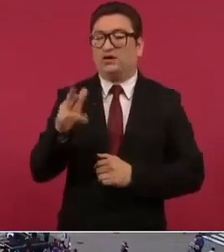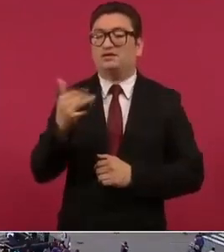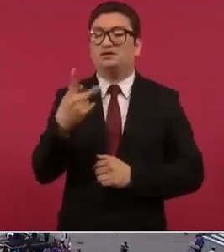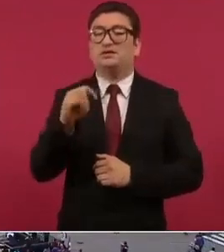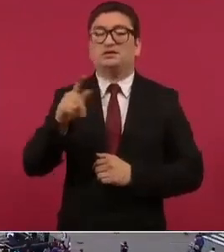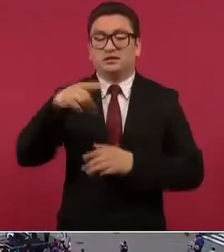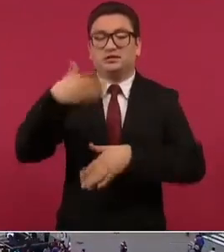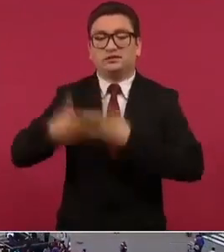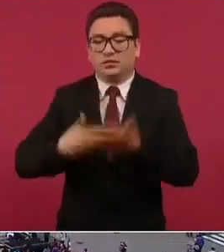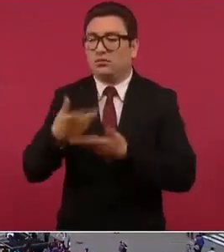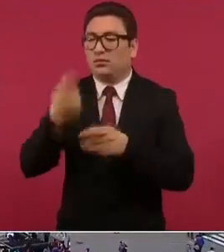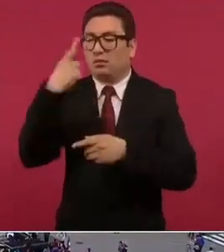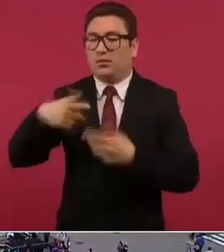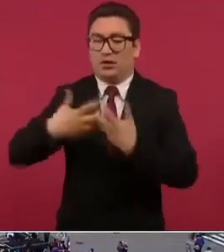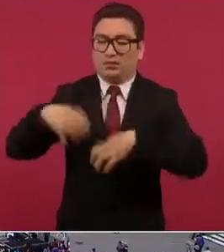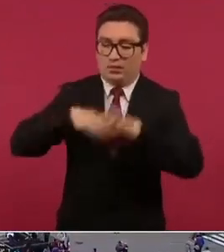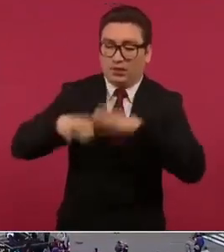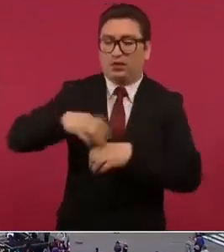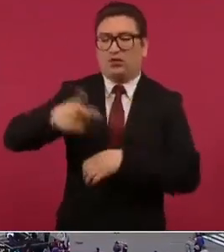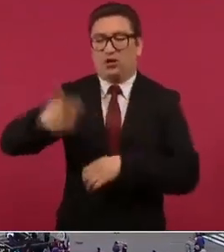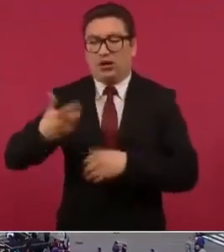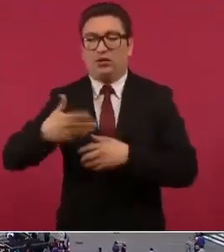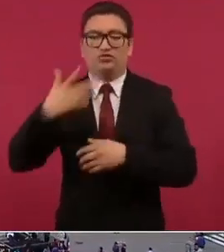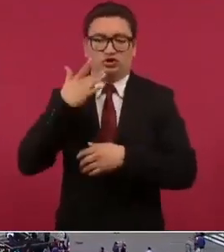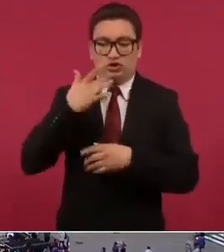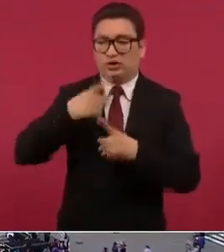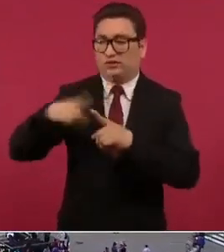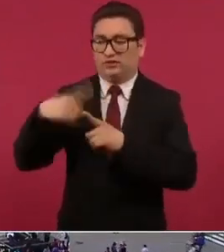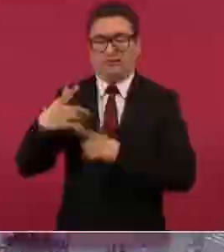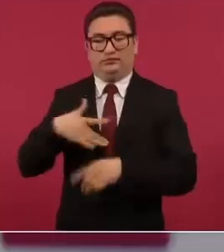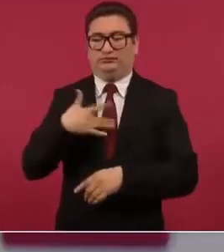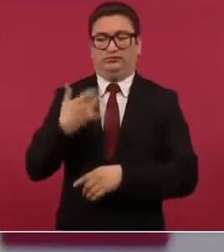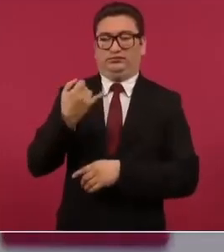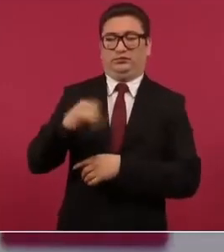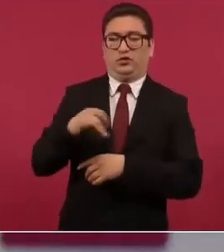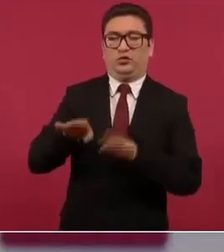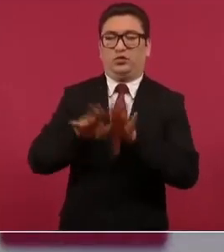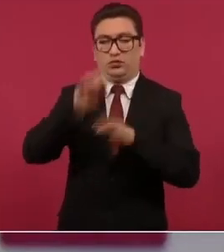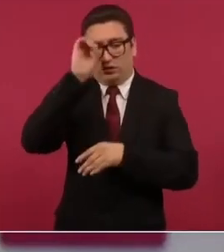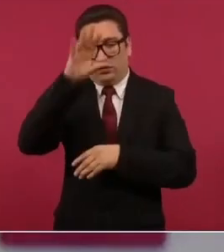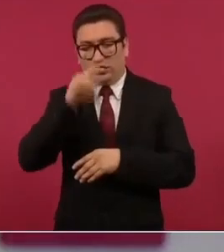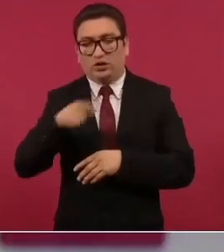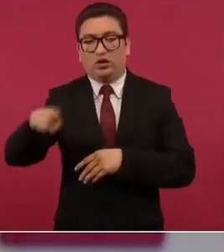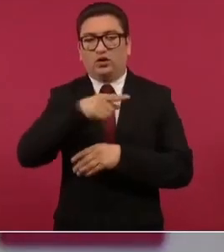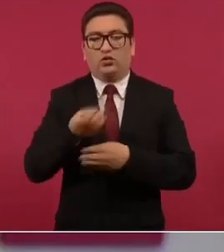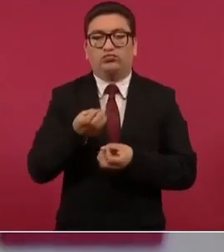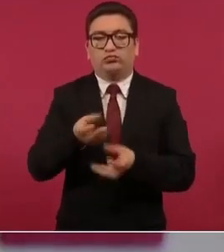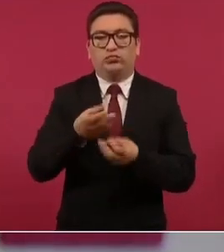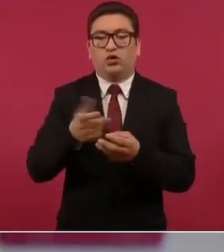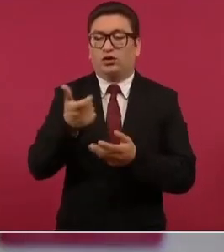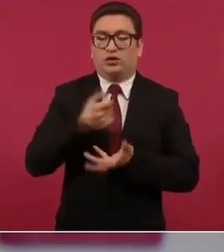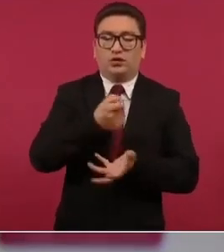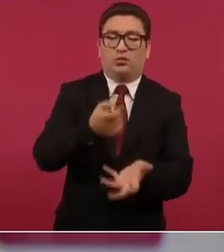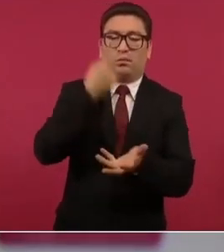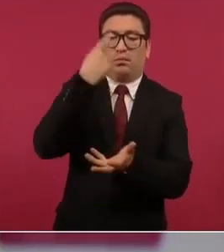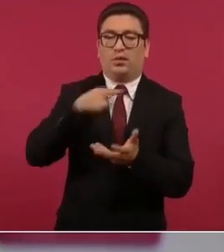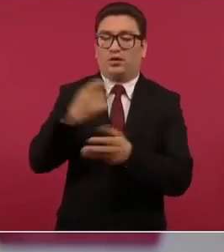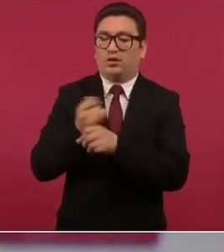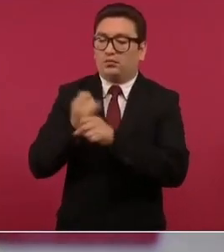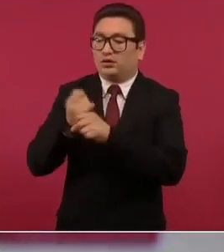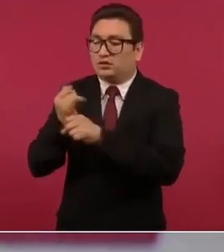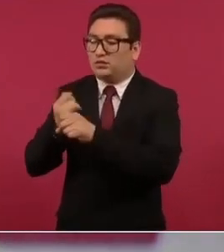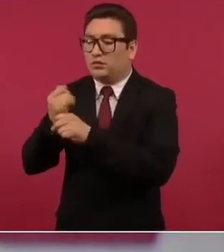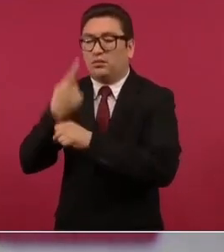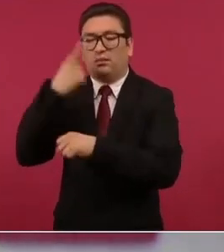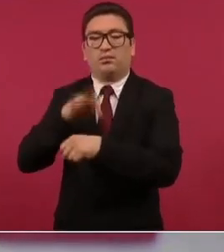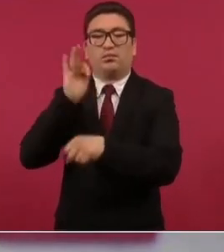grandes corporaciones económicas y financieras era indignante que el dinero del pueblo se destinara básicamente a pagar investigaciones